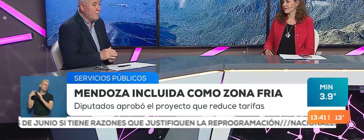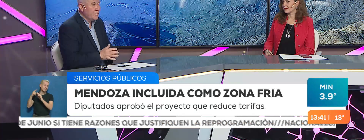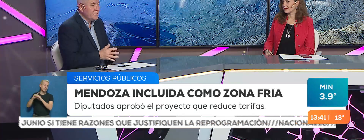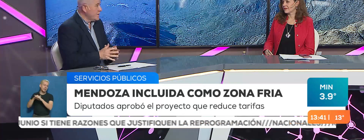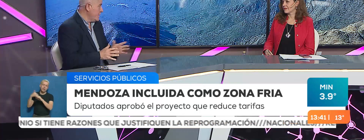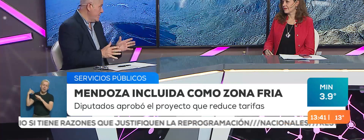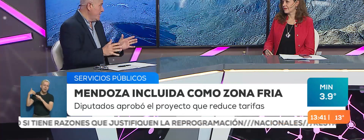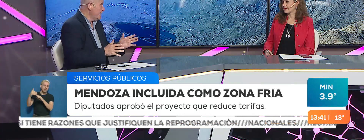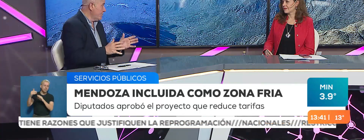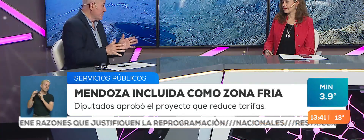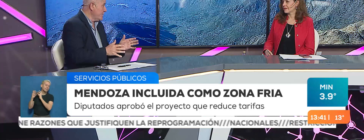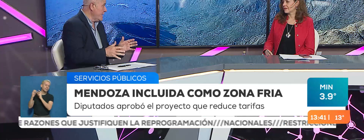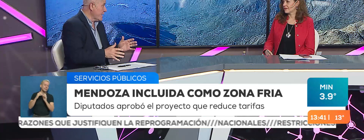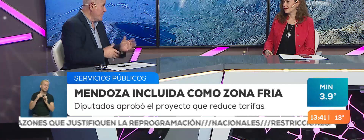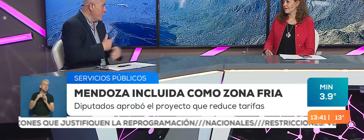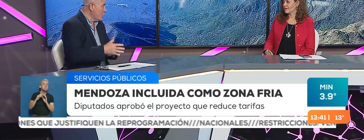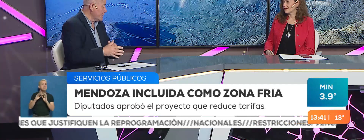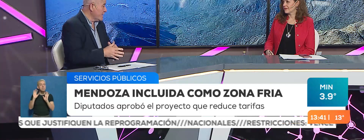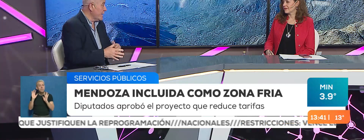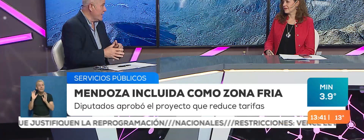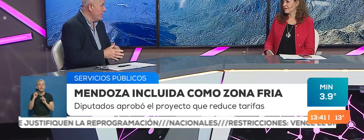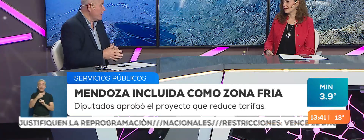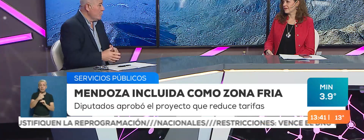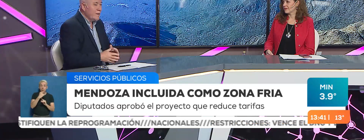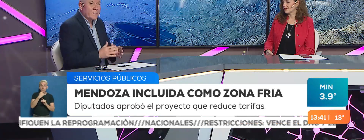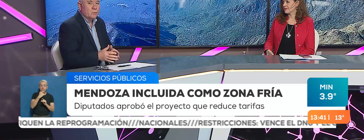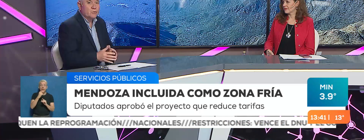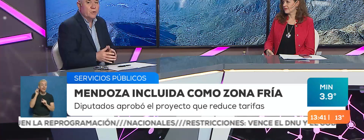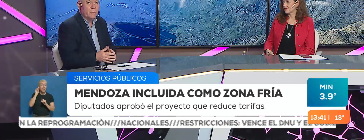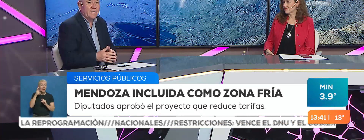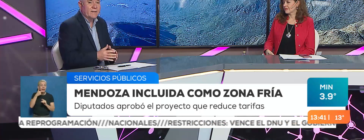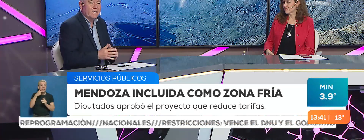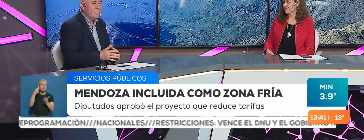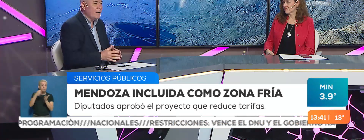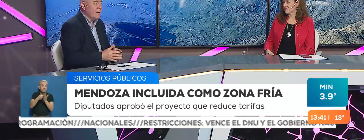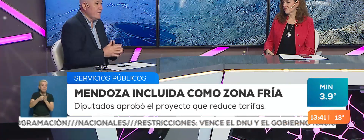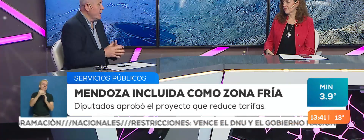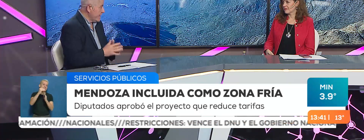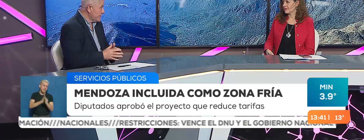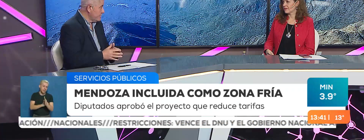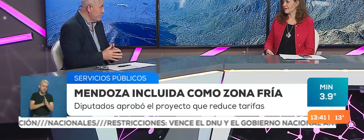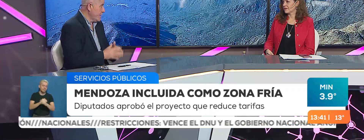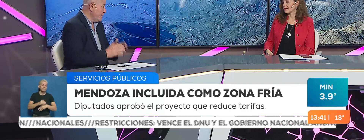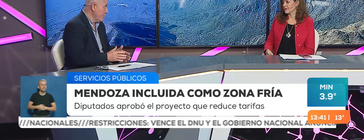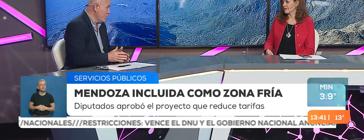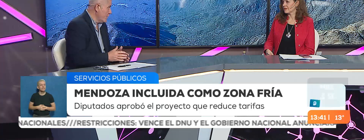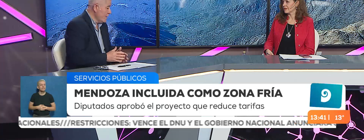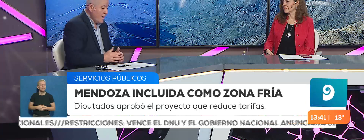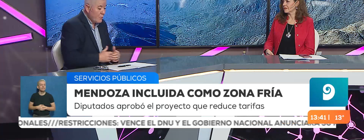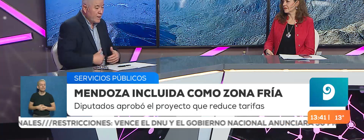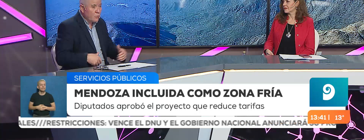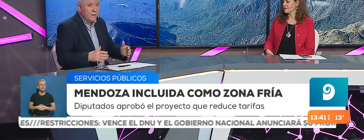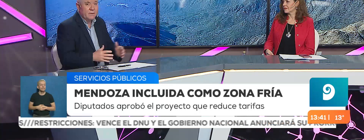aquí en la provincia, esta posibilidad que Mendoza tenga una reducción en la tarifa del gas, por ejemplo.